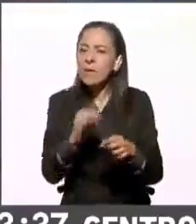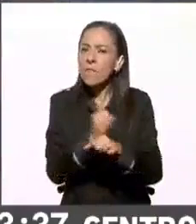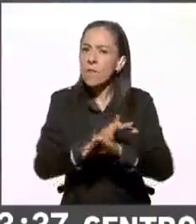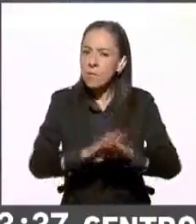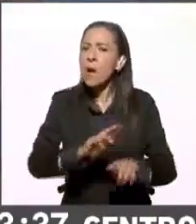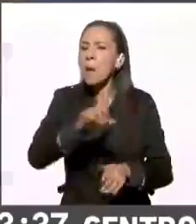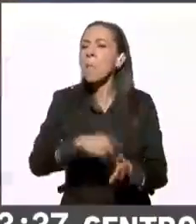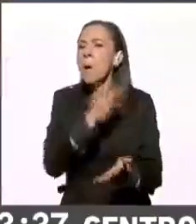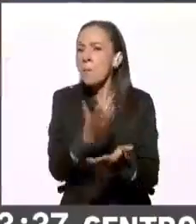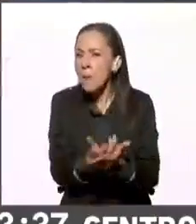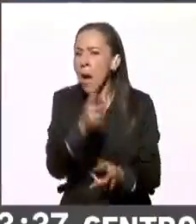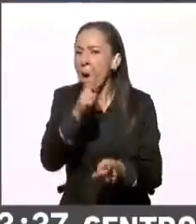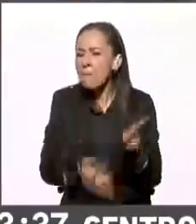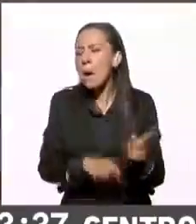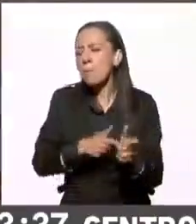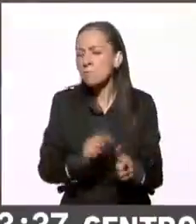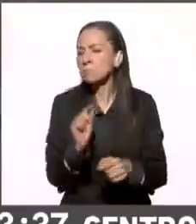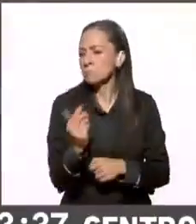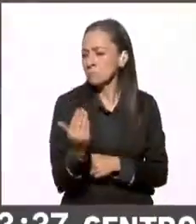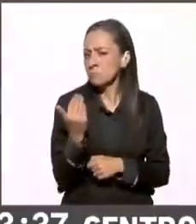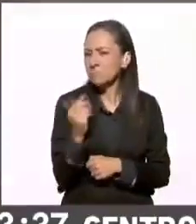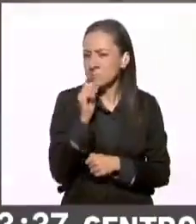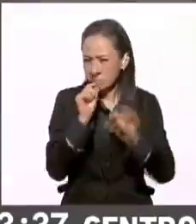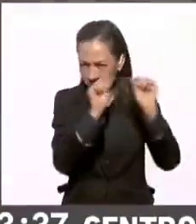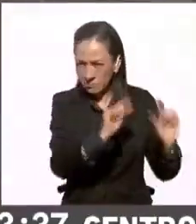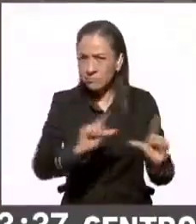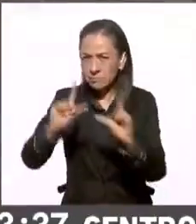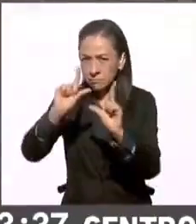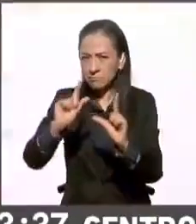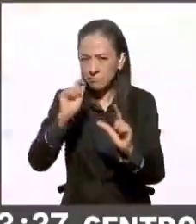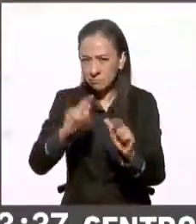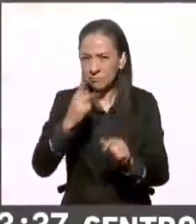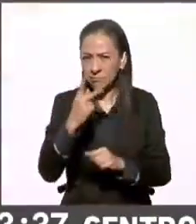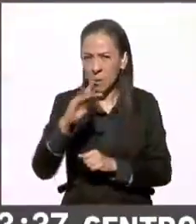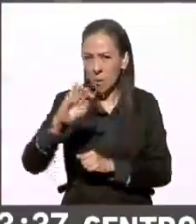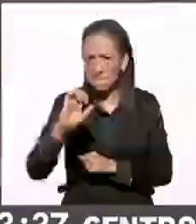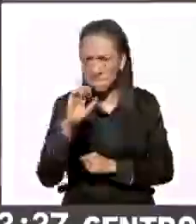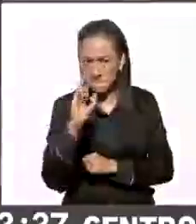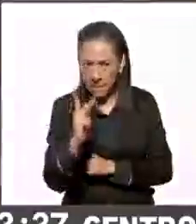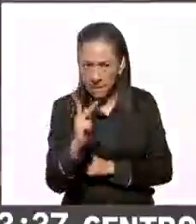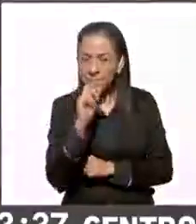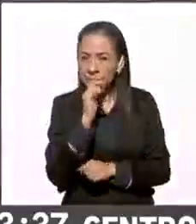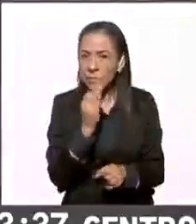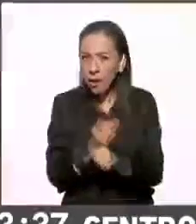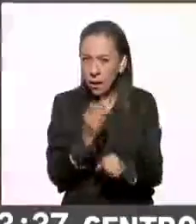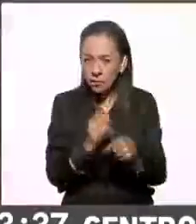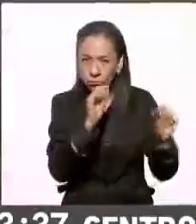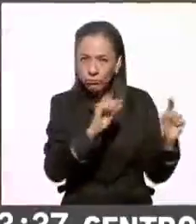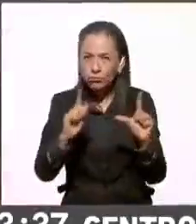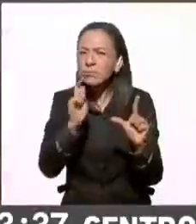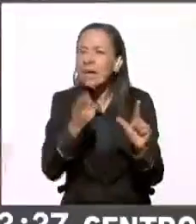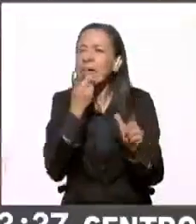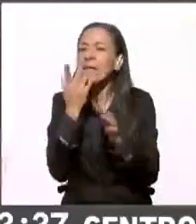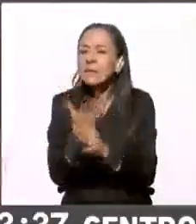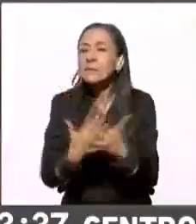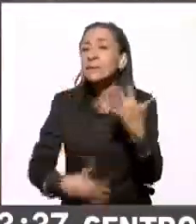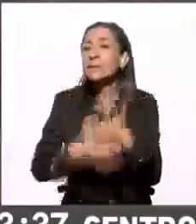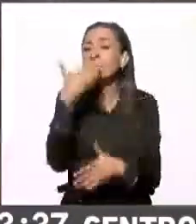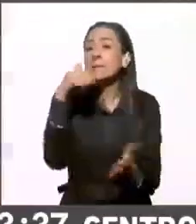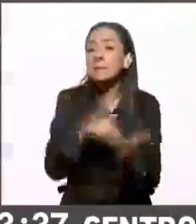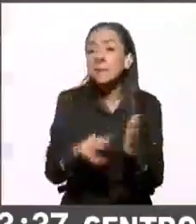y que aparece en la página de ese programa de resultados preliminares es que se llevan 15